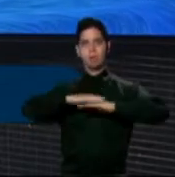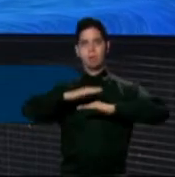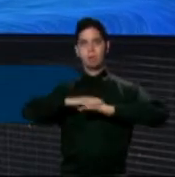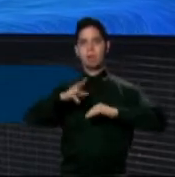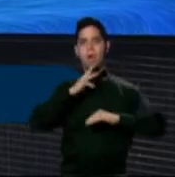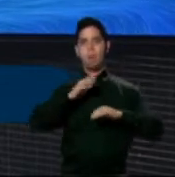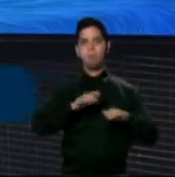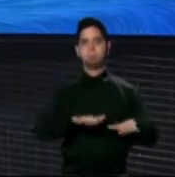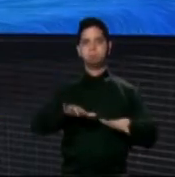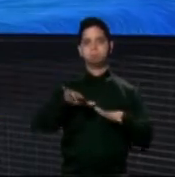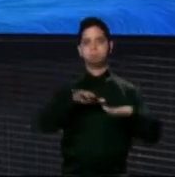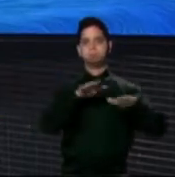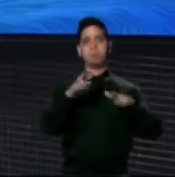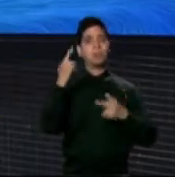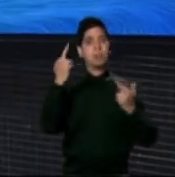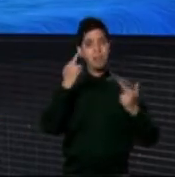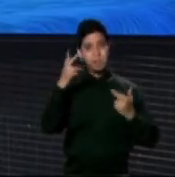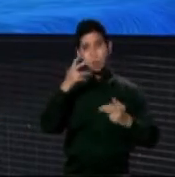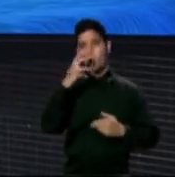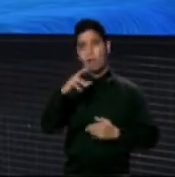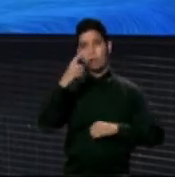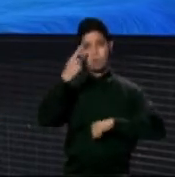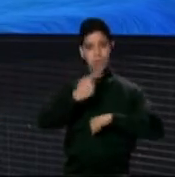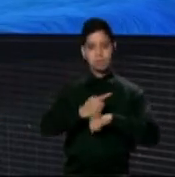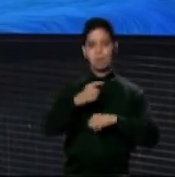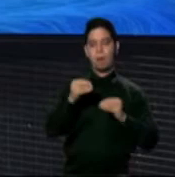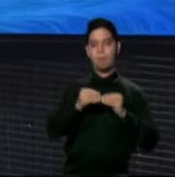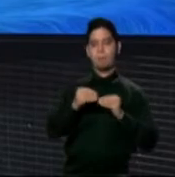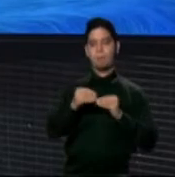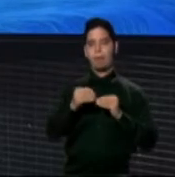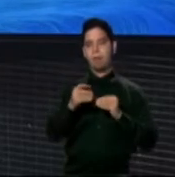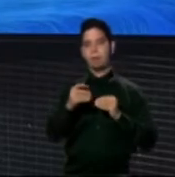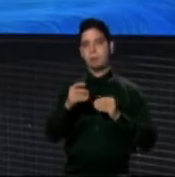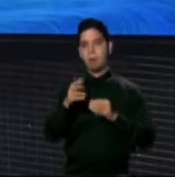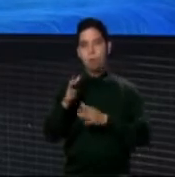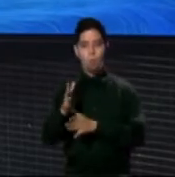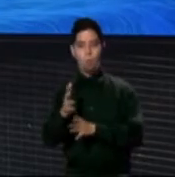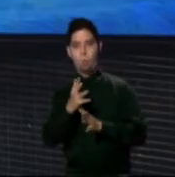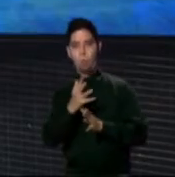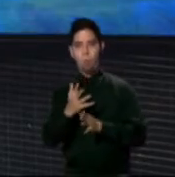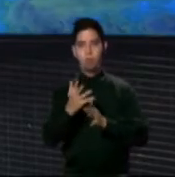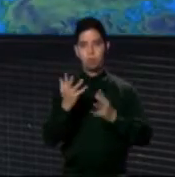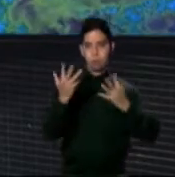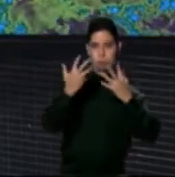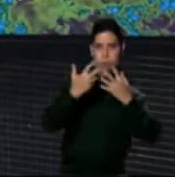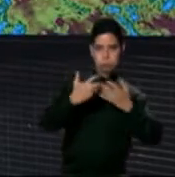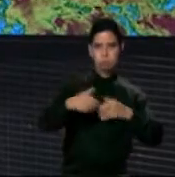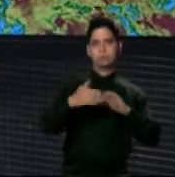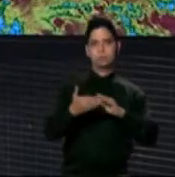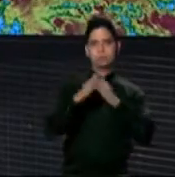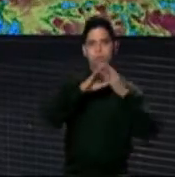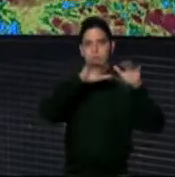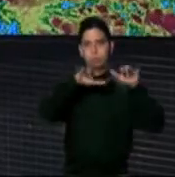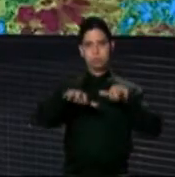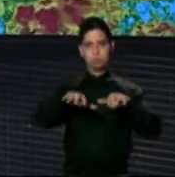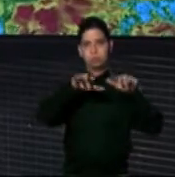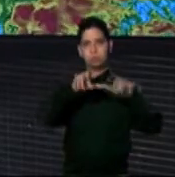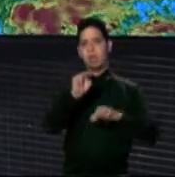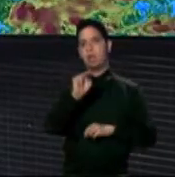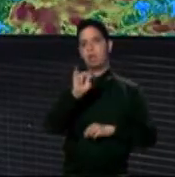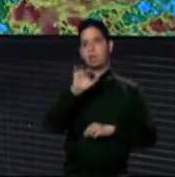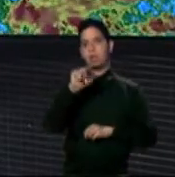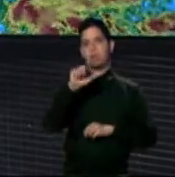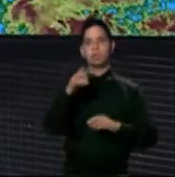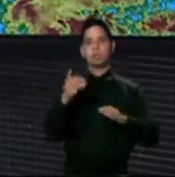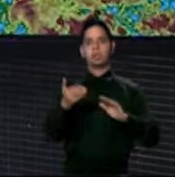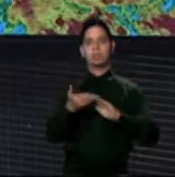de este calor del día en interacción con el viento que viene del sureste y justo al norte de nuestra región. Nicole volvió a ser huracán y vamos